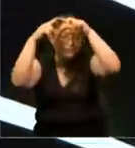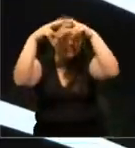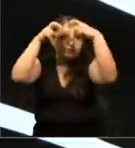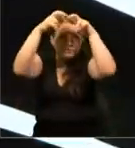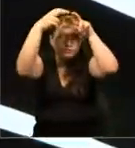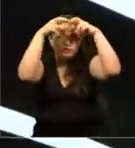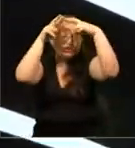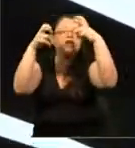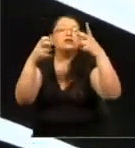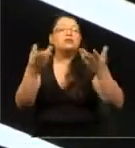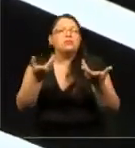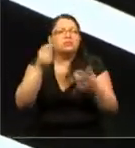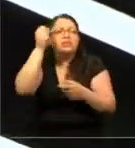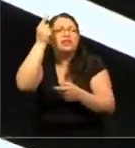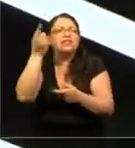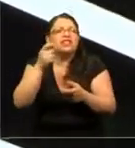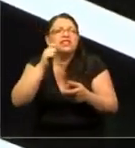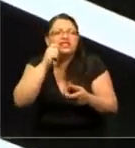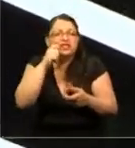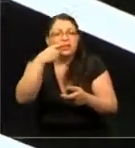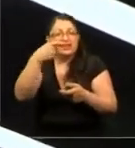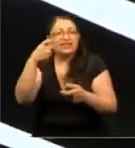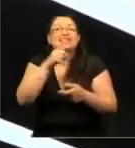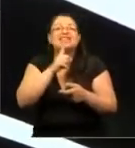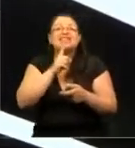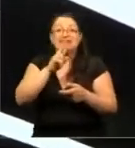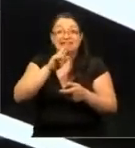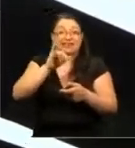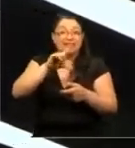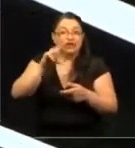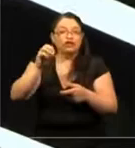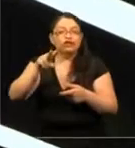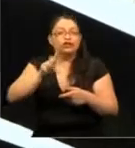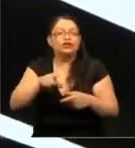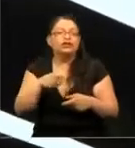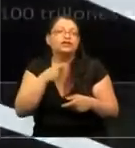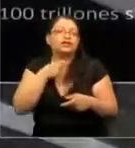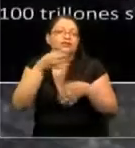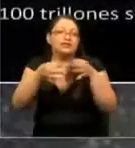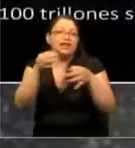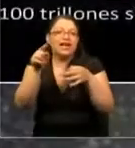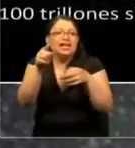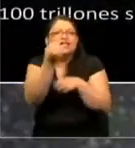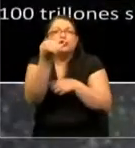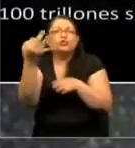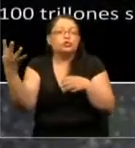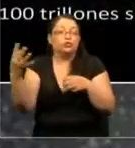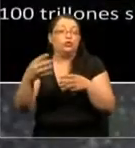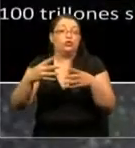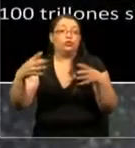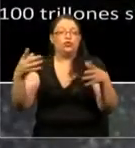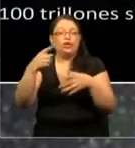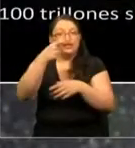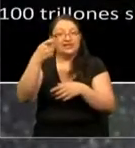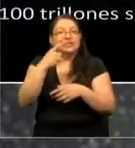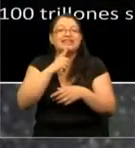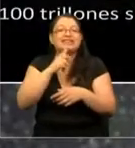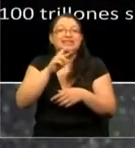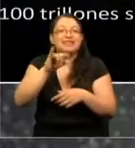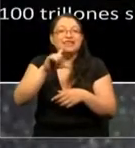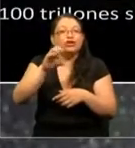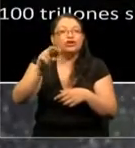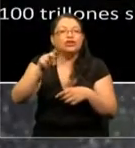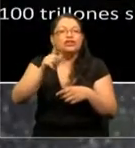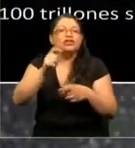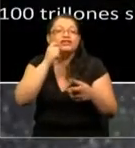lo que significa el número 100 trillones, quisiera comentar que este número, aproximadamente 100 trillones, es